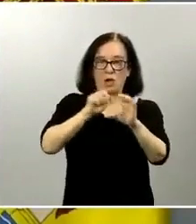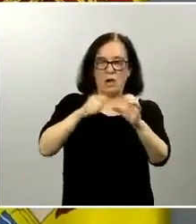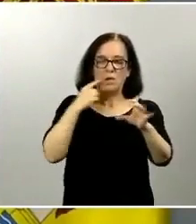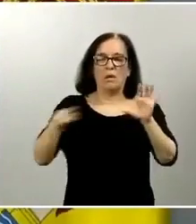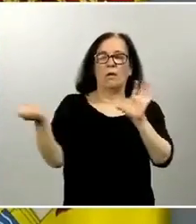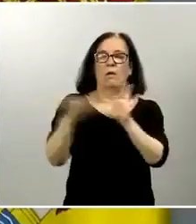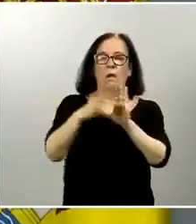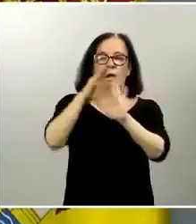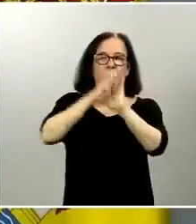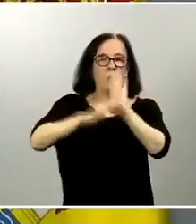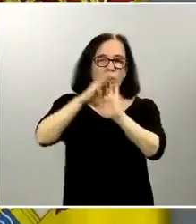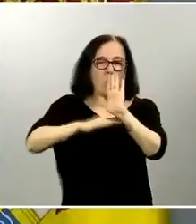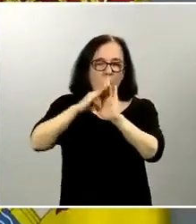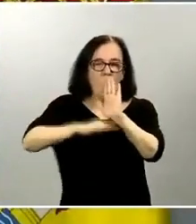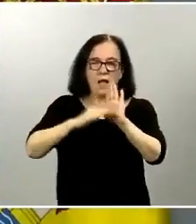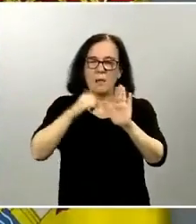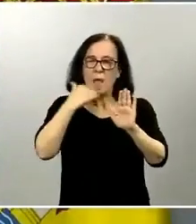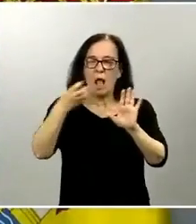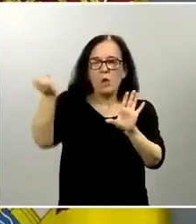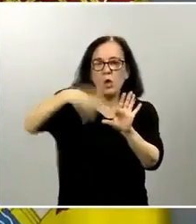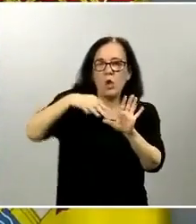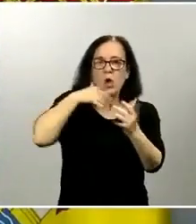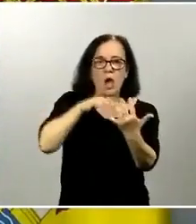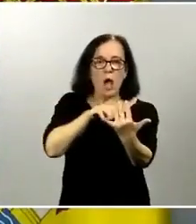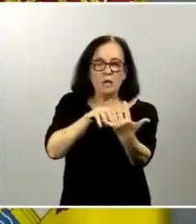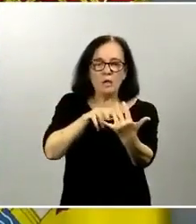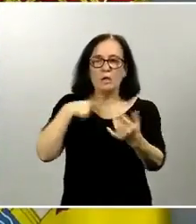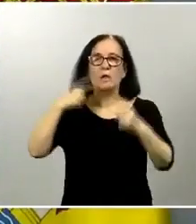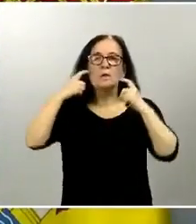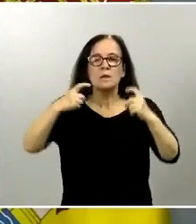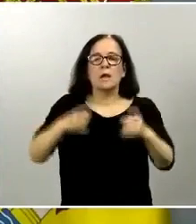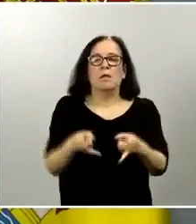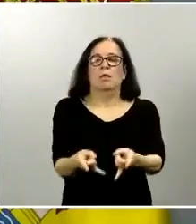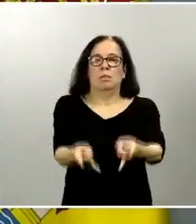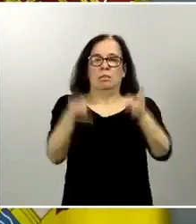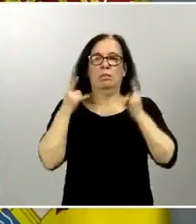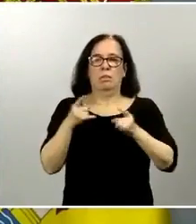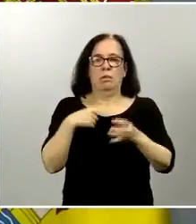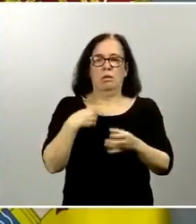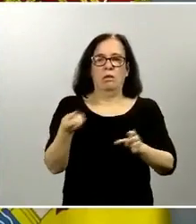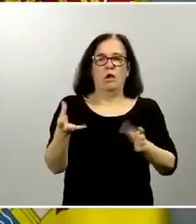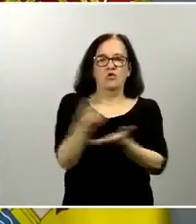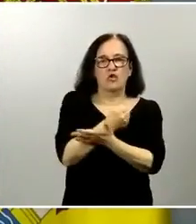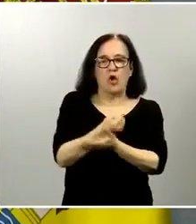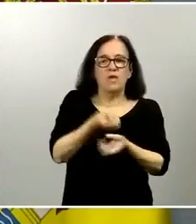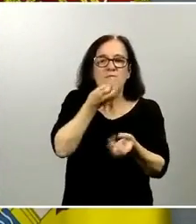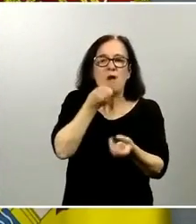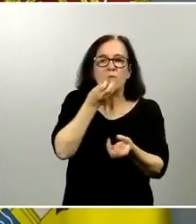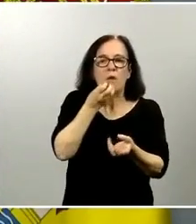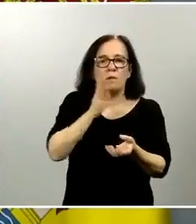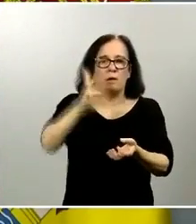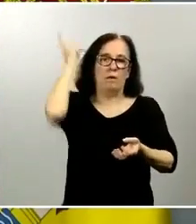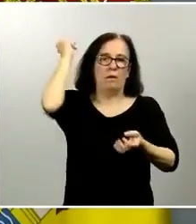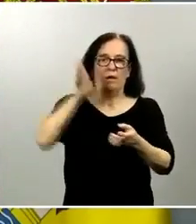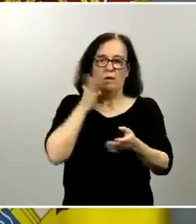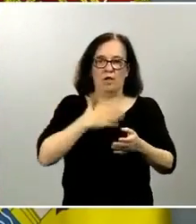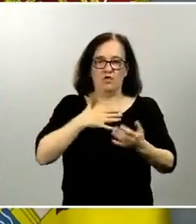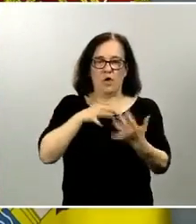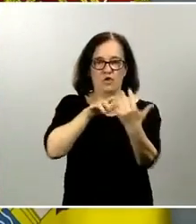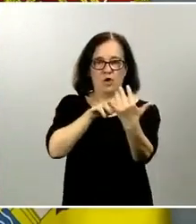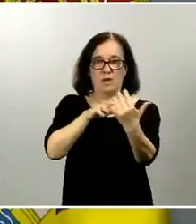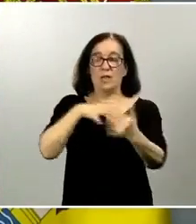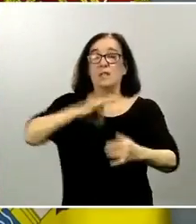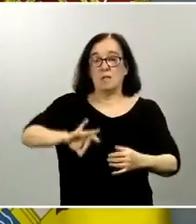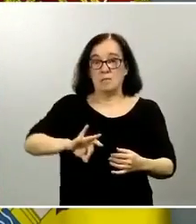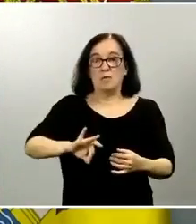malware o algunos otros modelos en los que intentará captar toda nuestra información de nuestro ordenador y si es posible